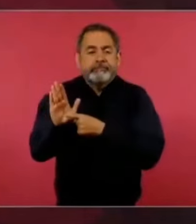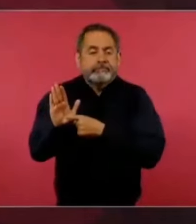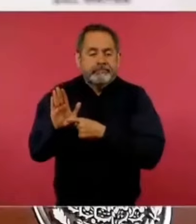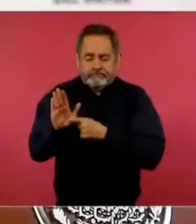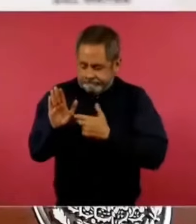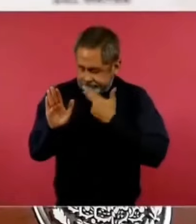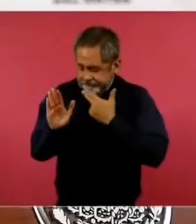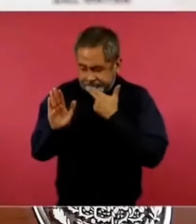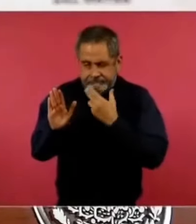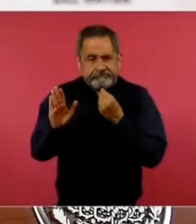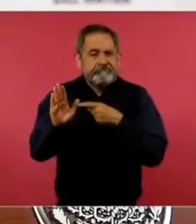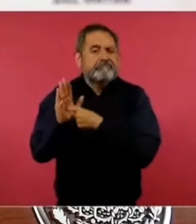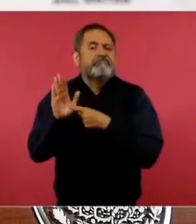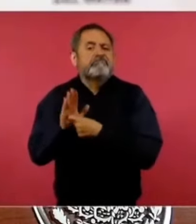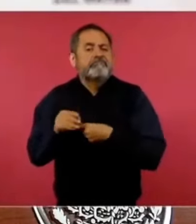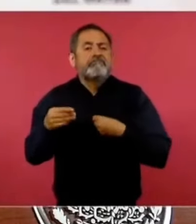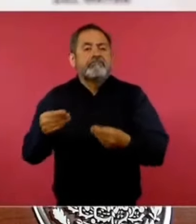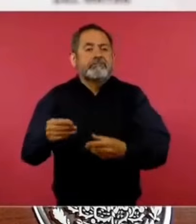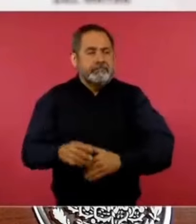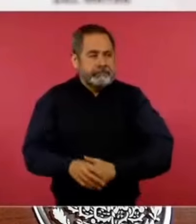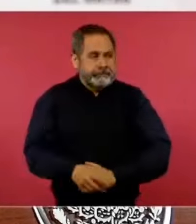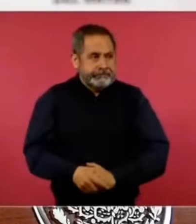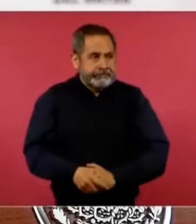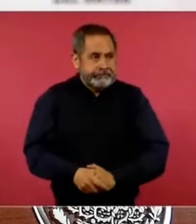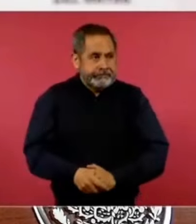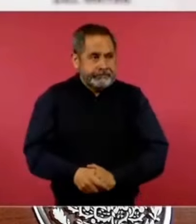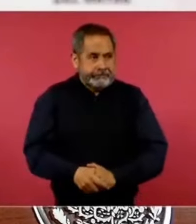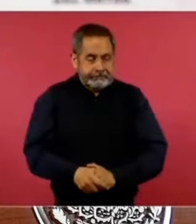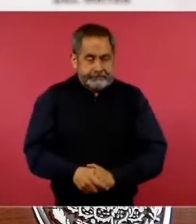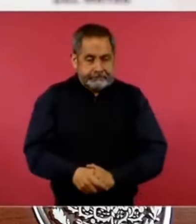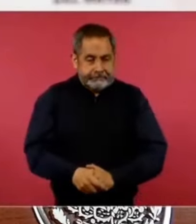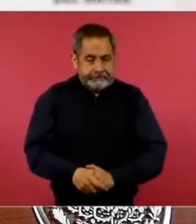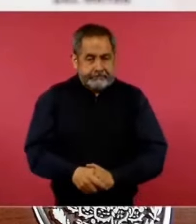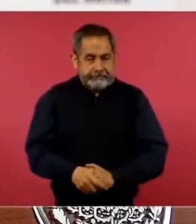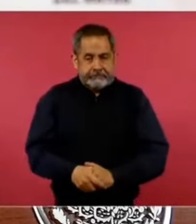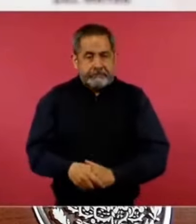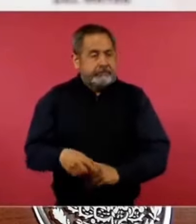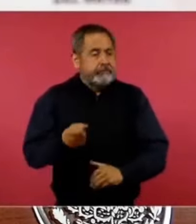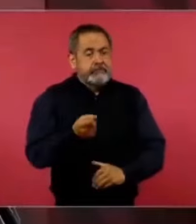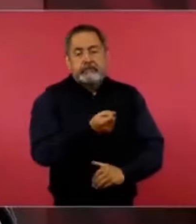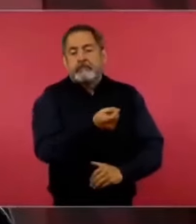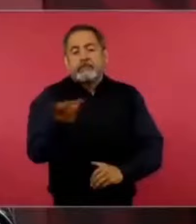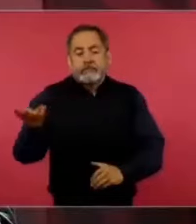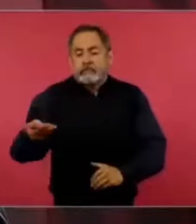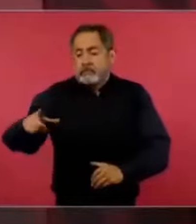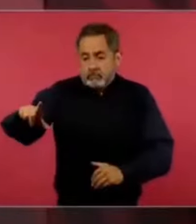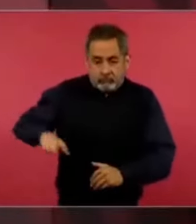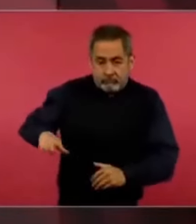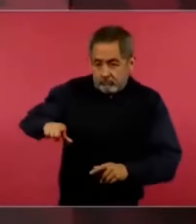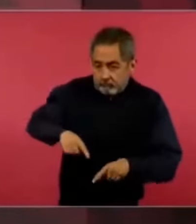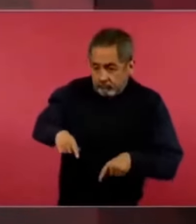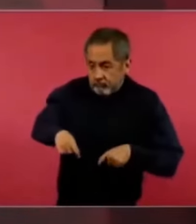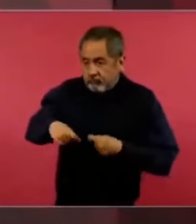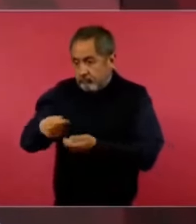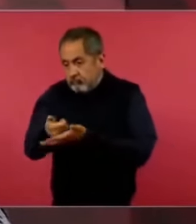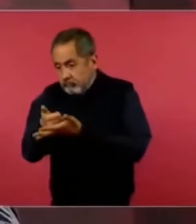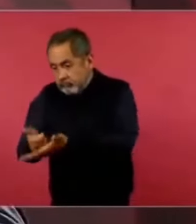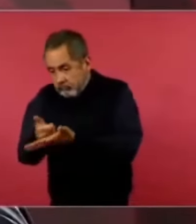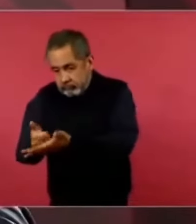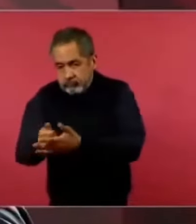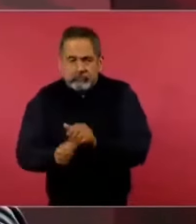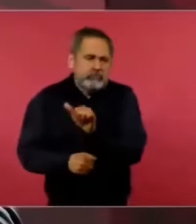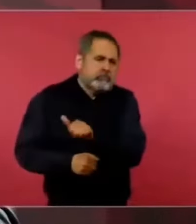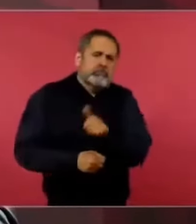sirve porque hay gobiernos que dan y hay gobiernos que quitan.